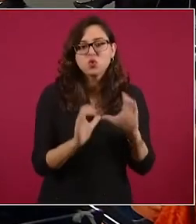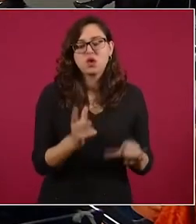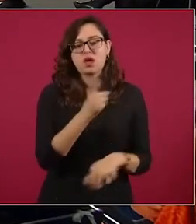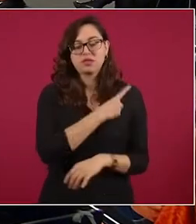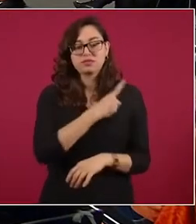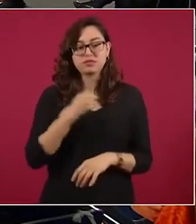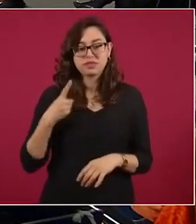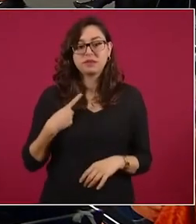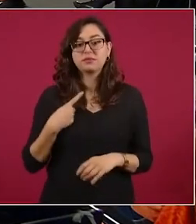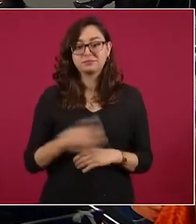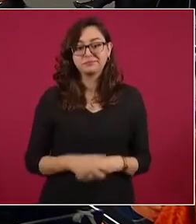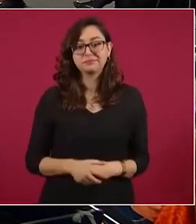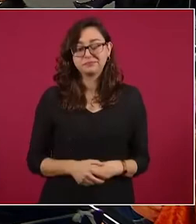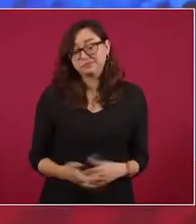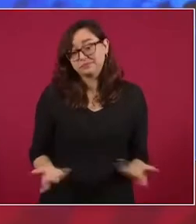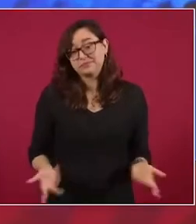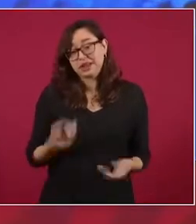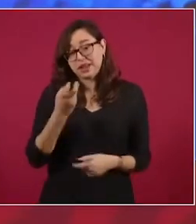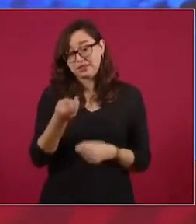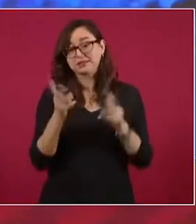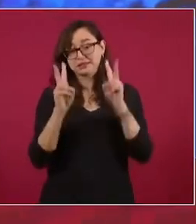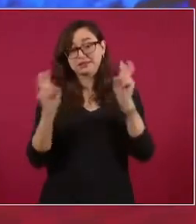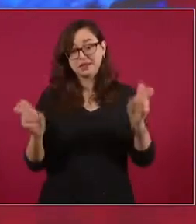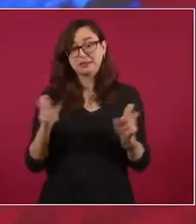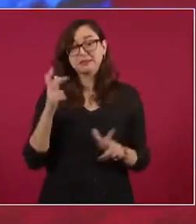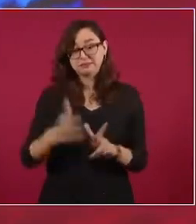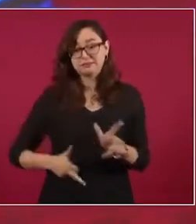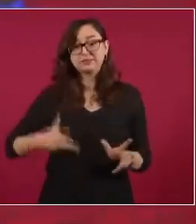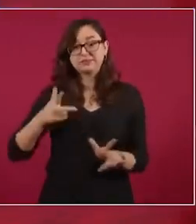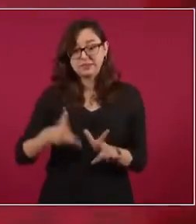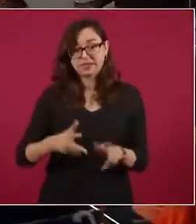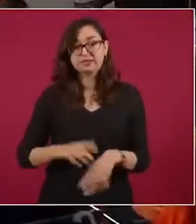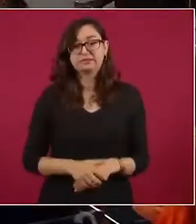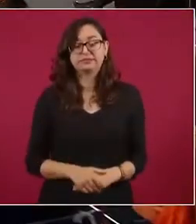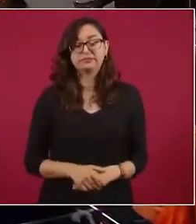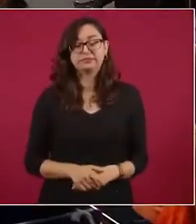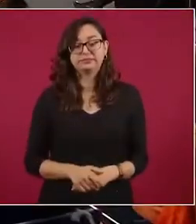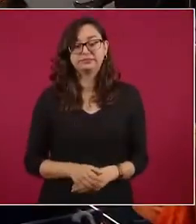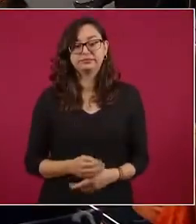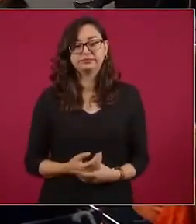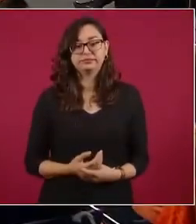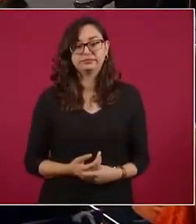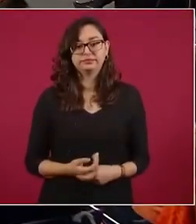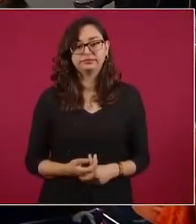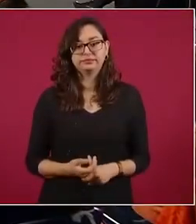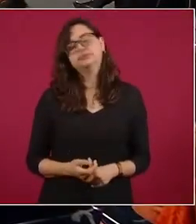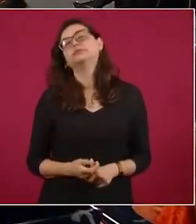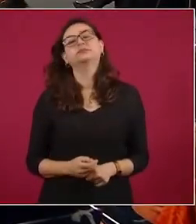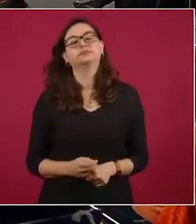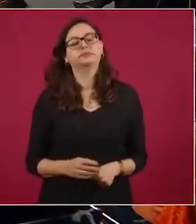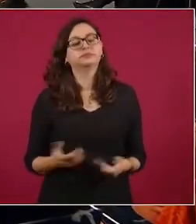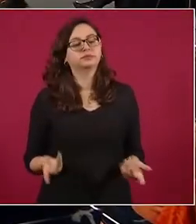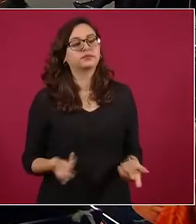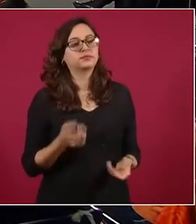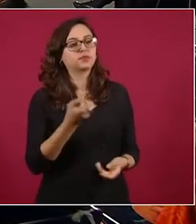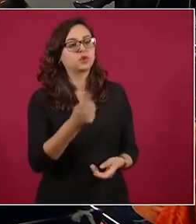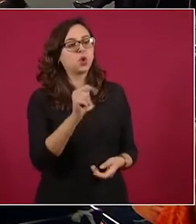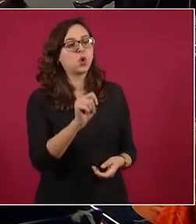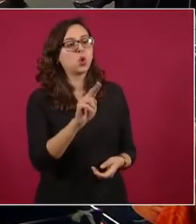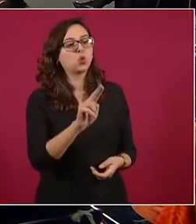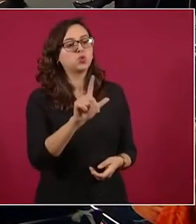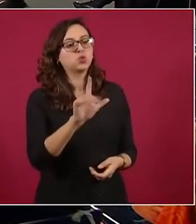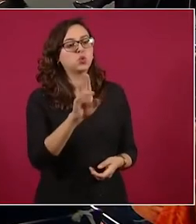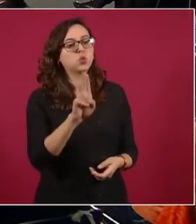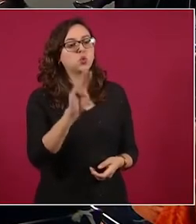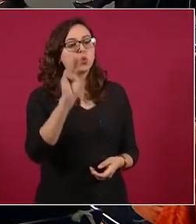Pero así está lo del tren. Bueno, ahí en la parte de Tulum, precisamente en el ejido Pino Suárez,